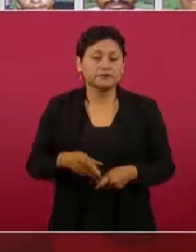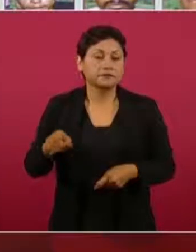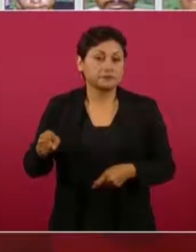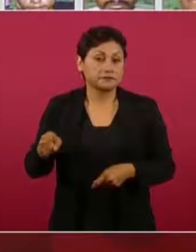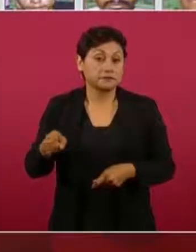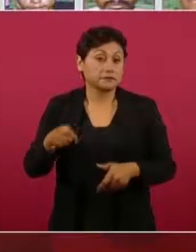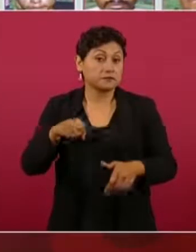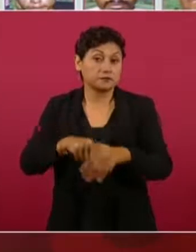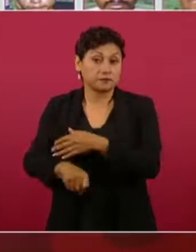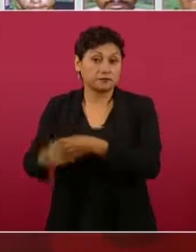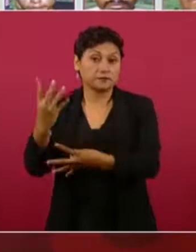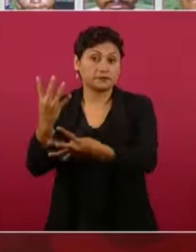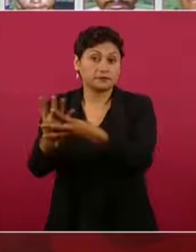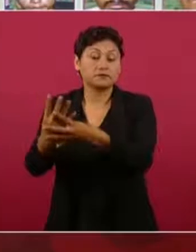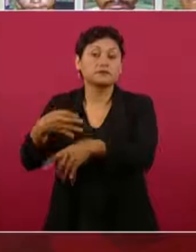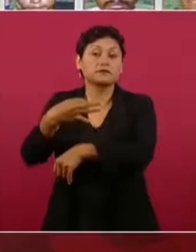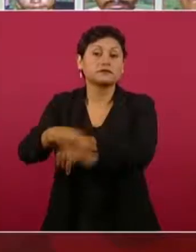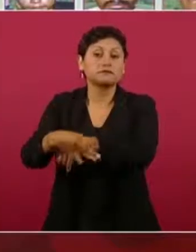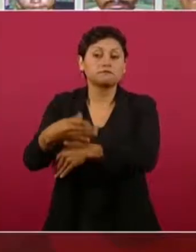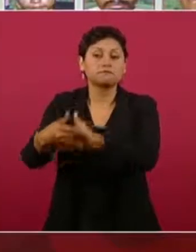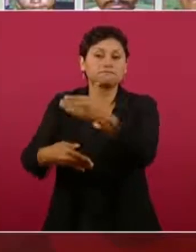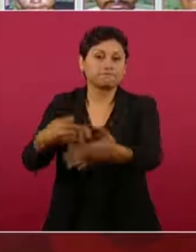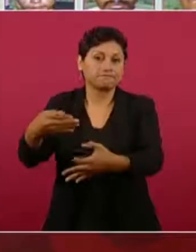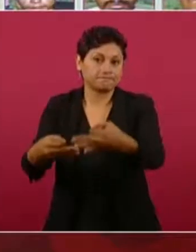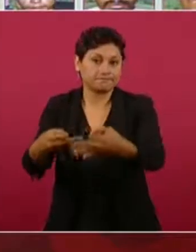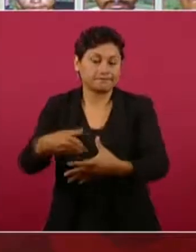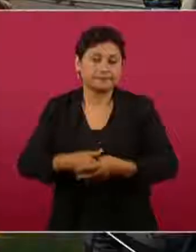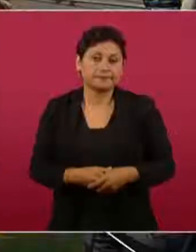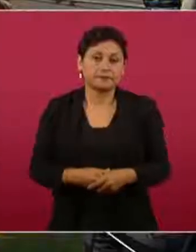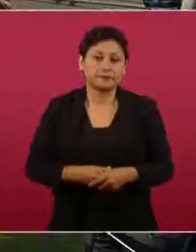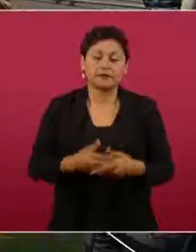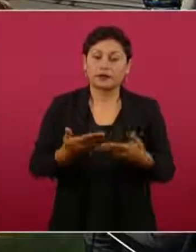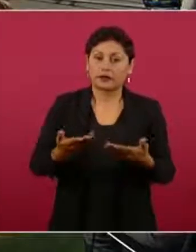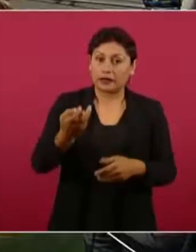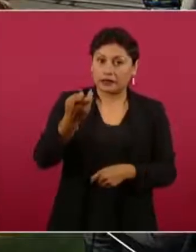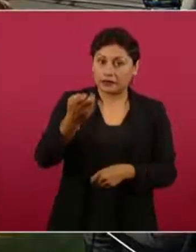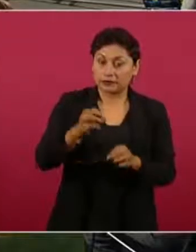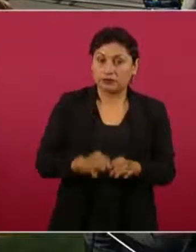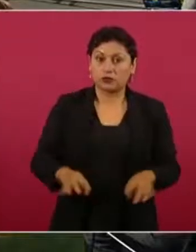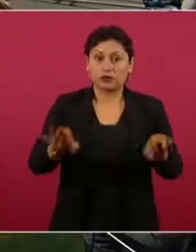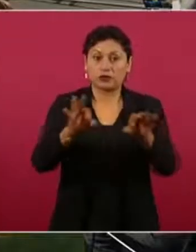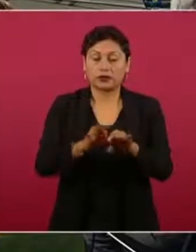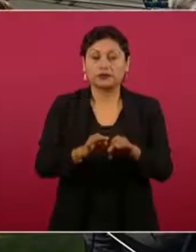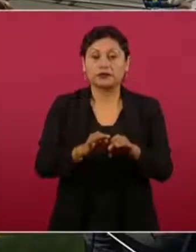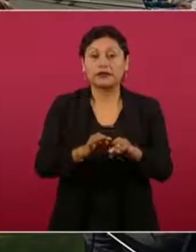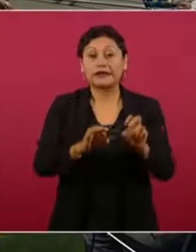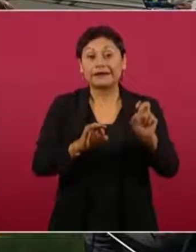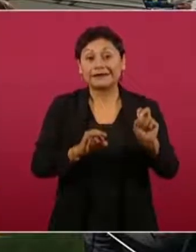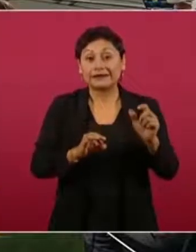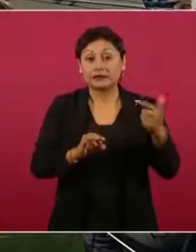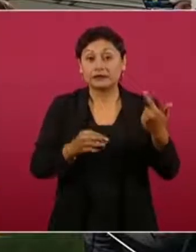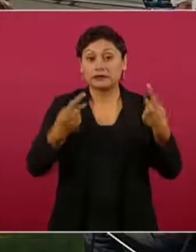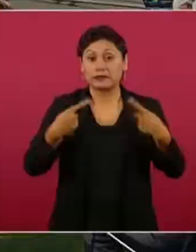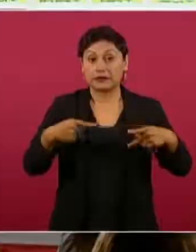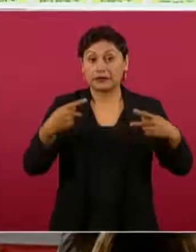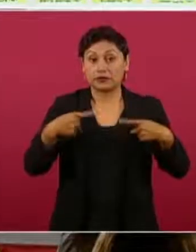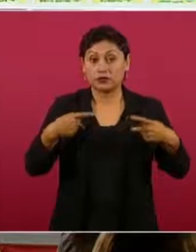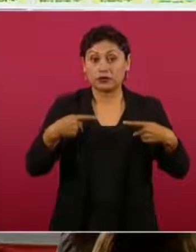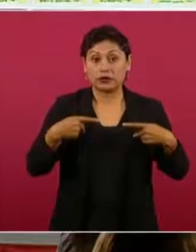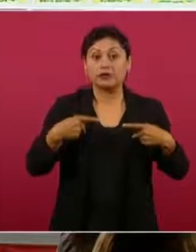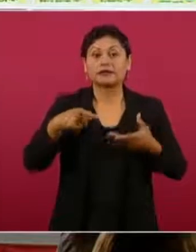preventiva oficiosa. Aquí hay que subrayar que estas 37 personas ligadas a las